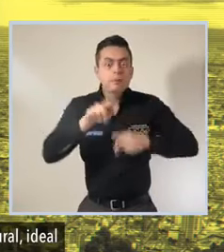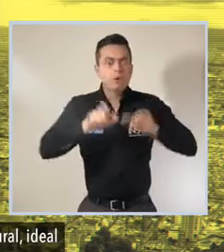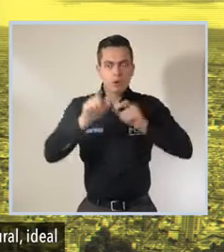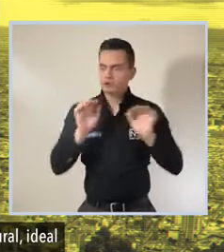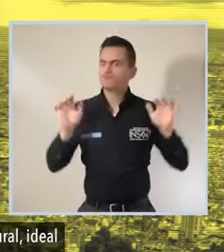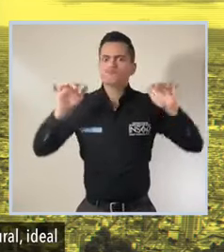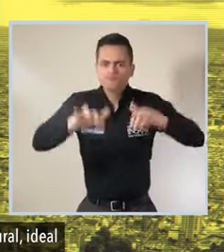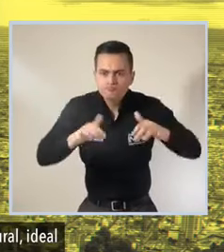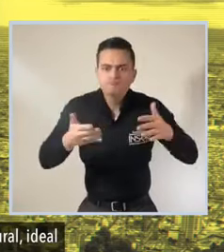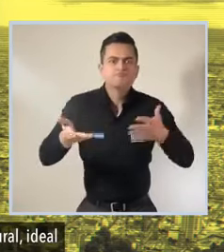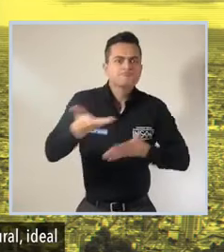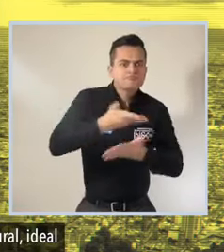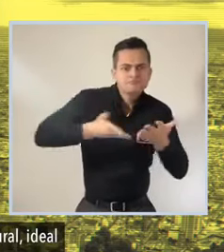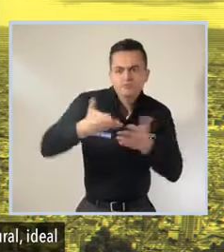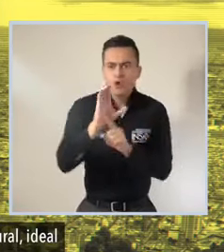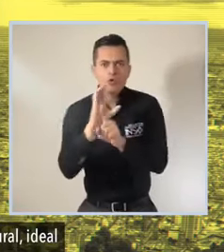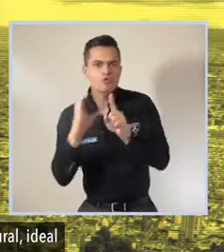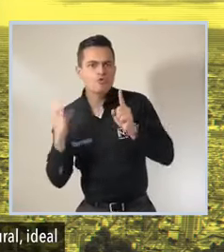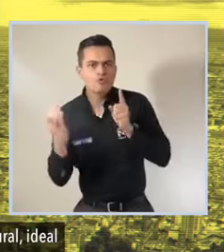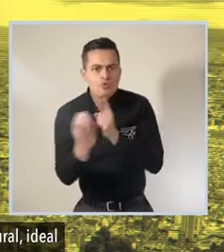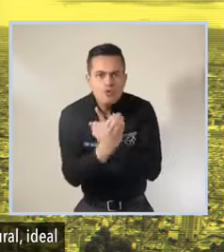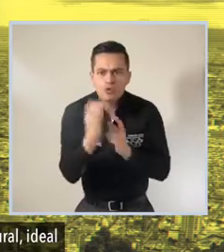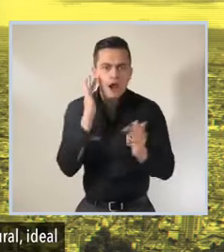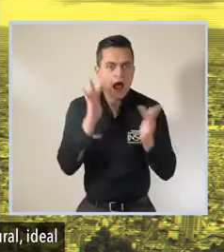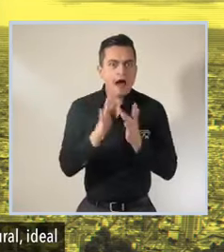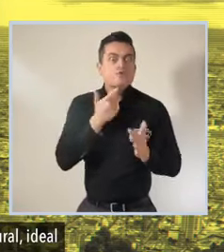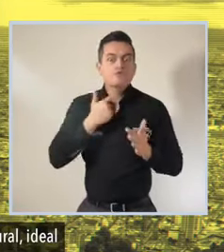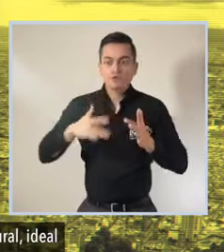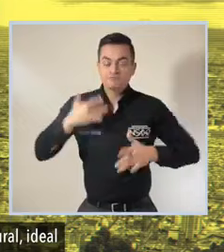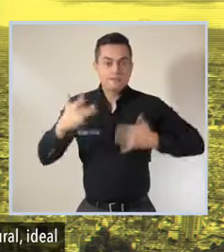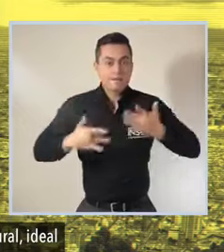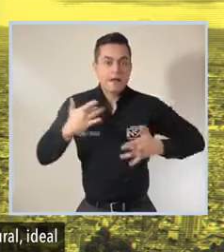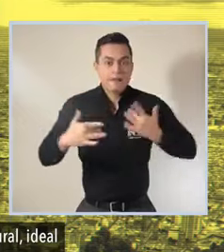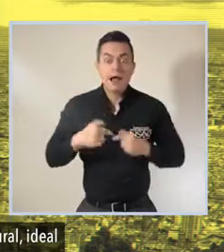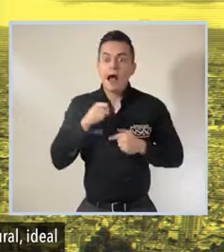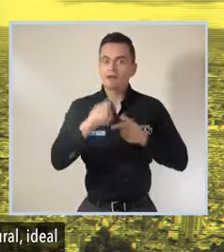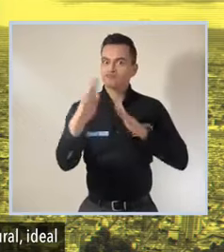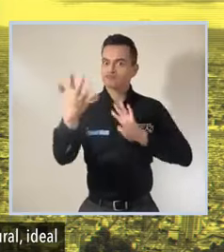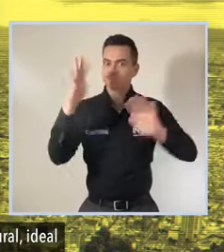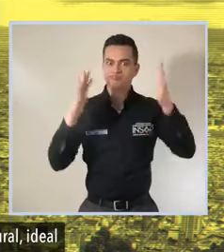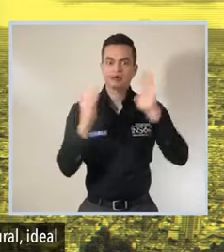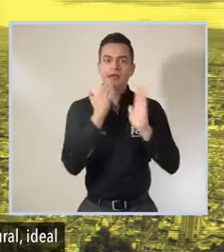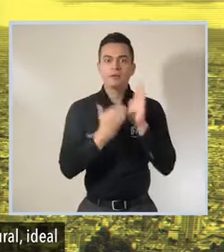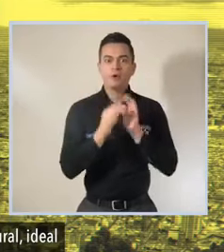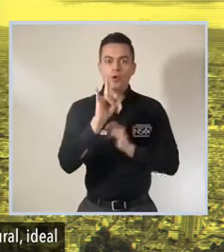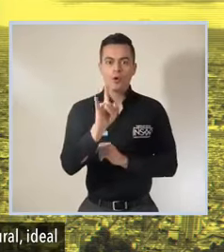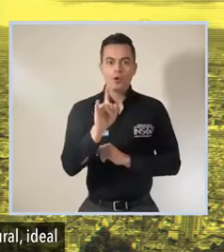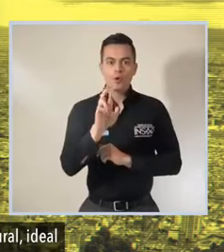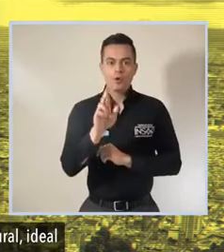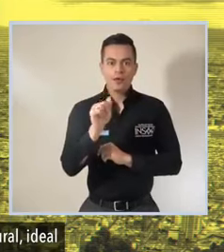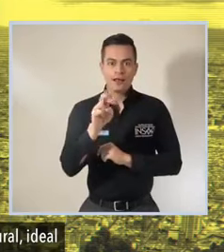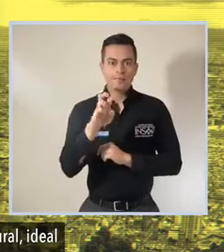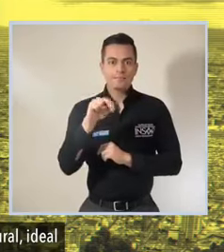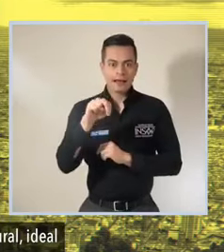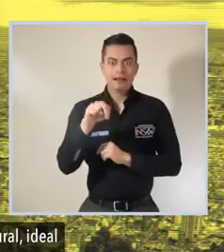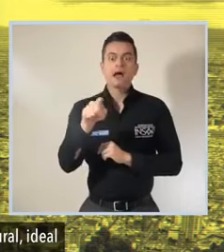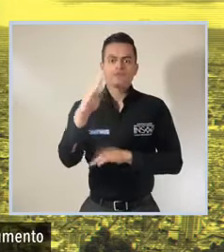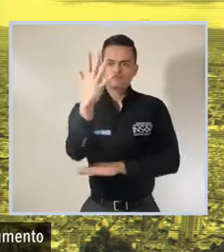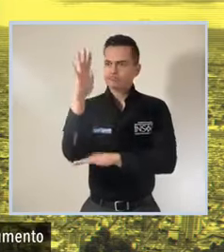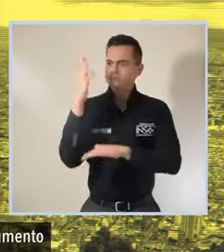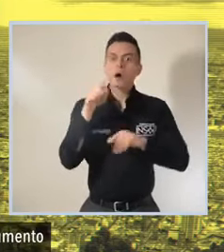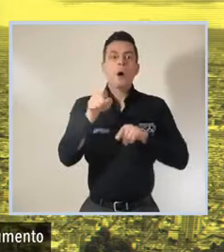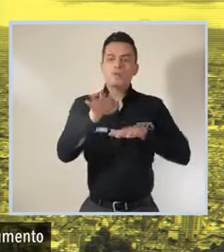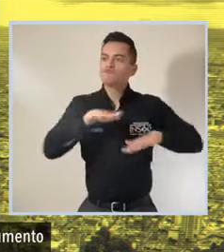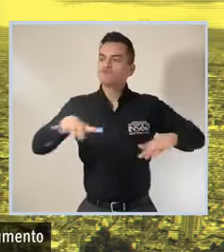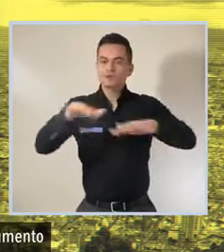recreativo cultural ideal para disfrutar de los árboles entre estos el curapán